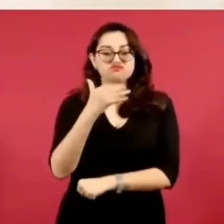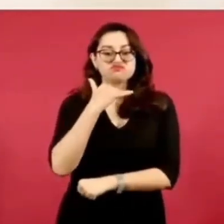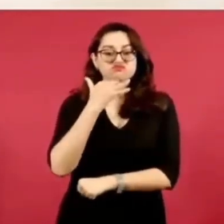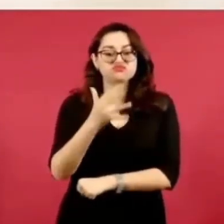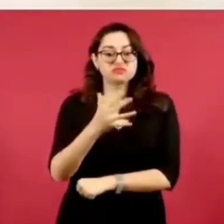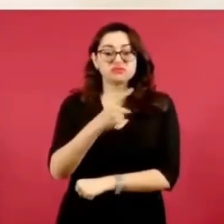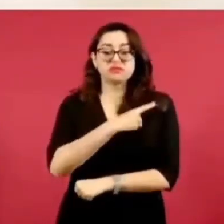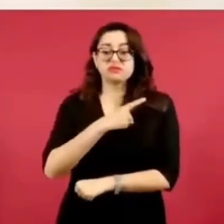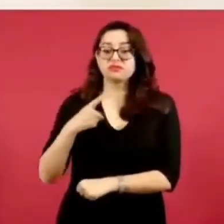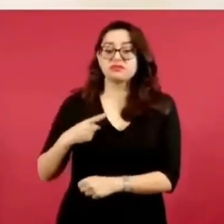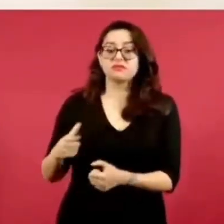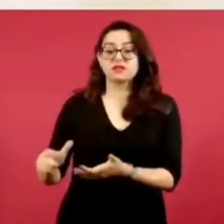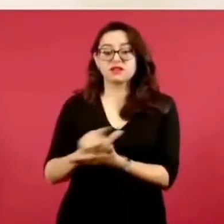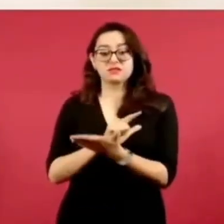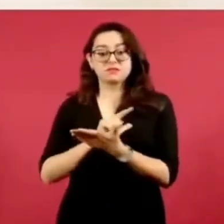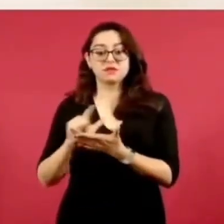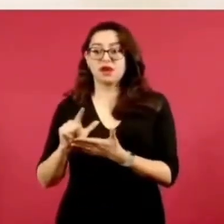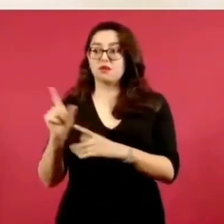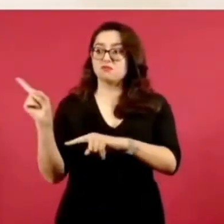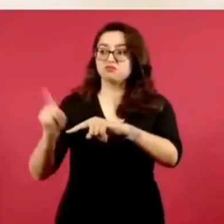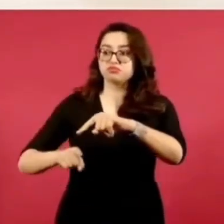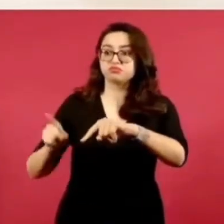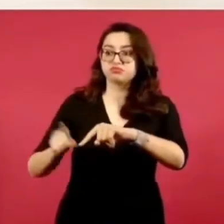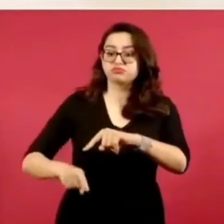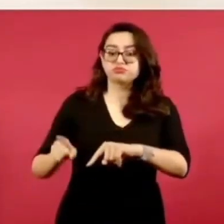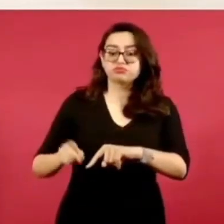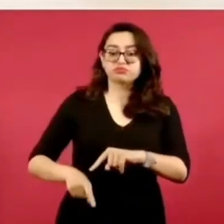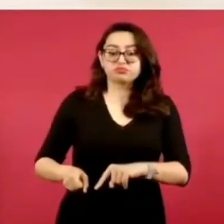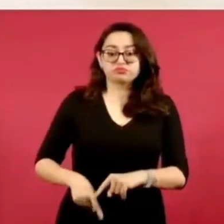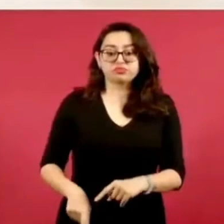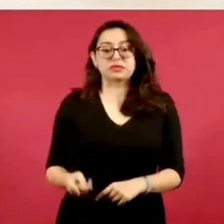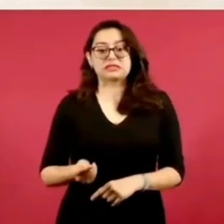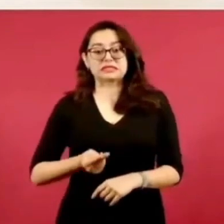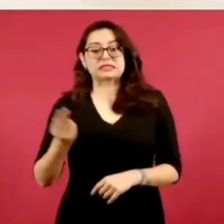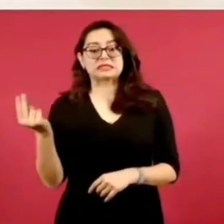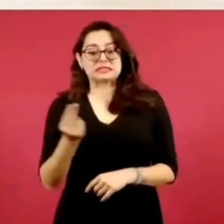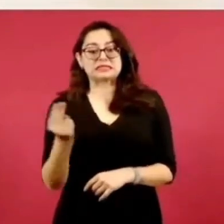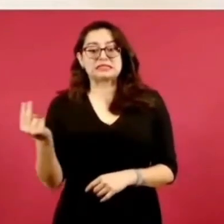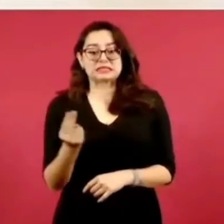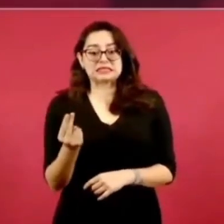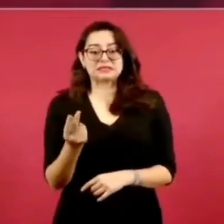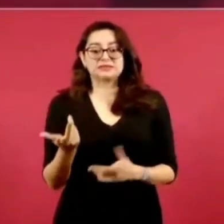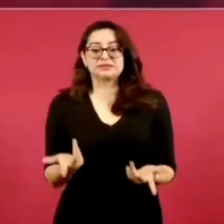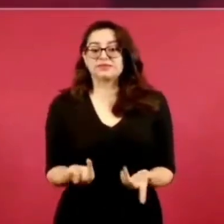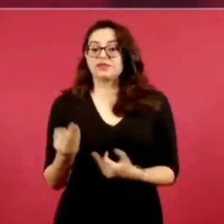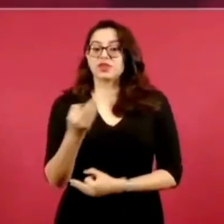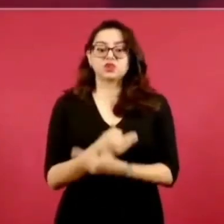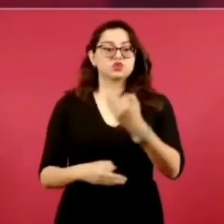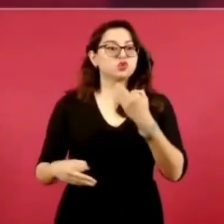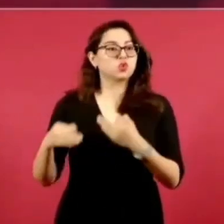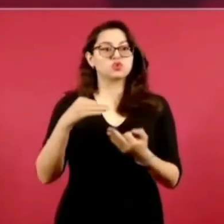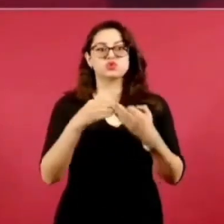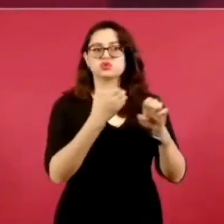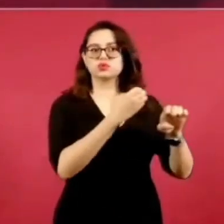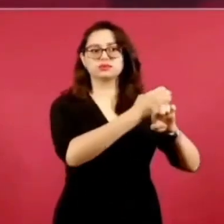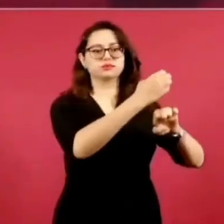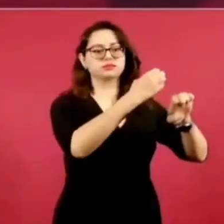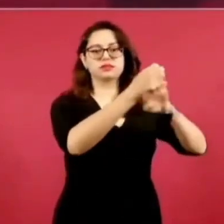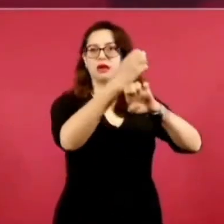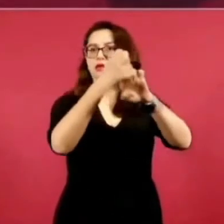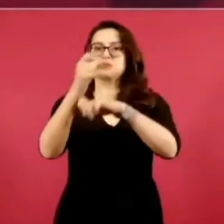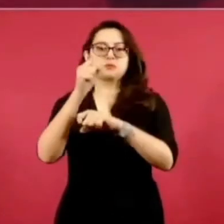poderes judiciales en los estados y